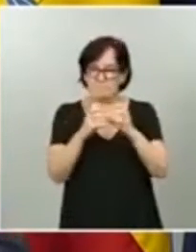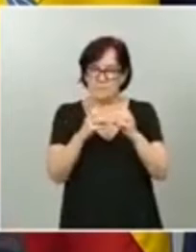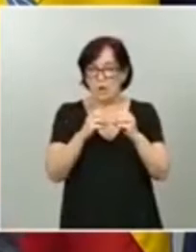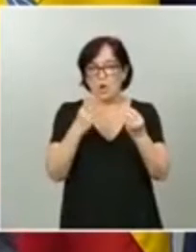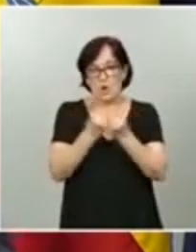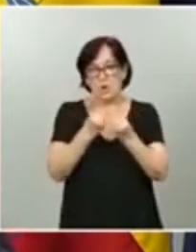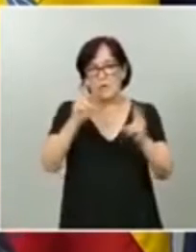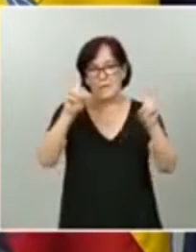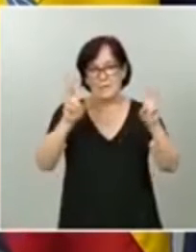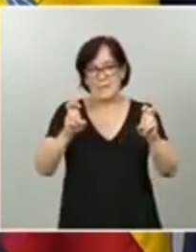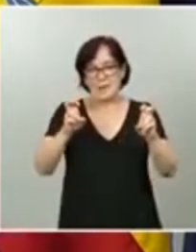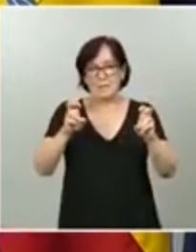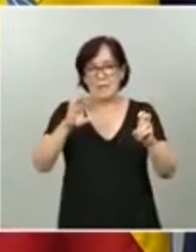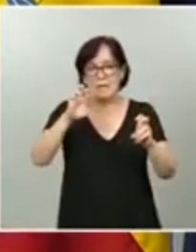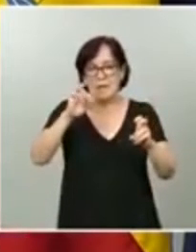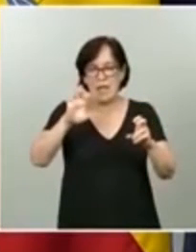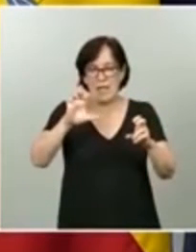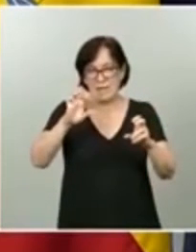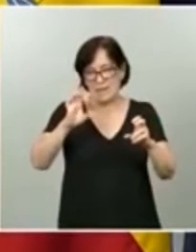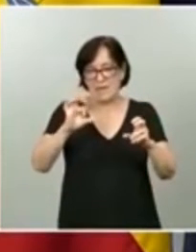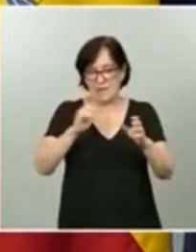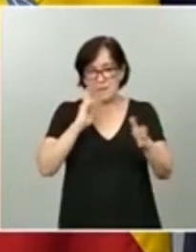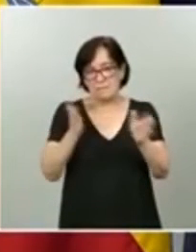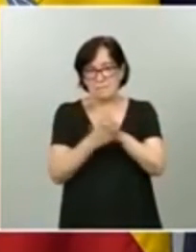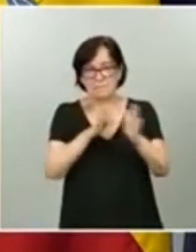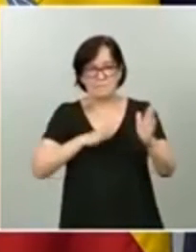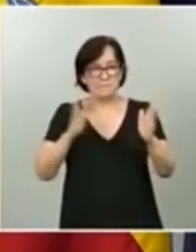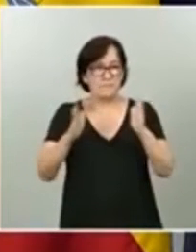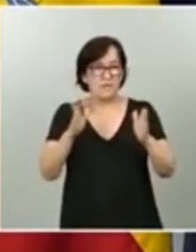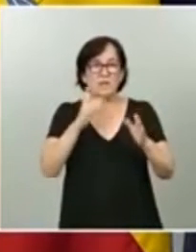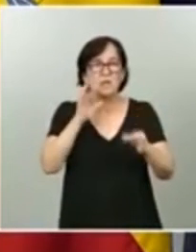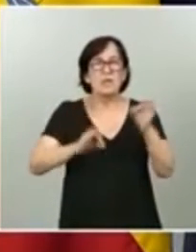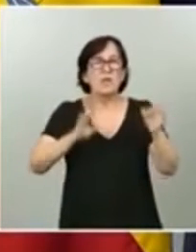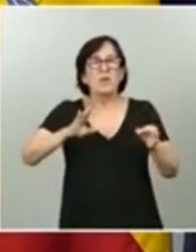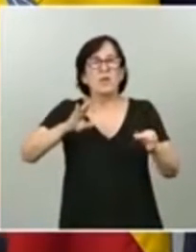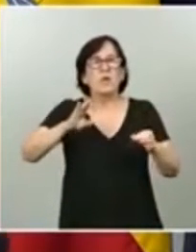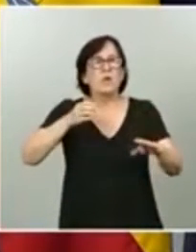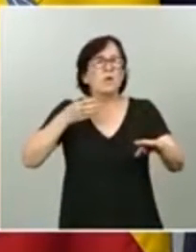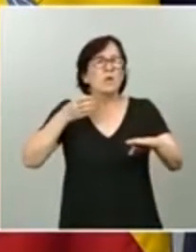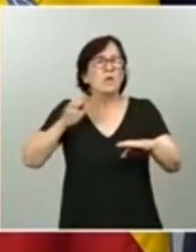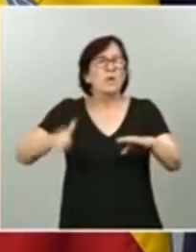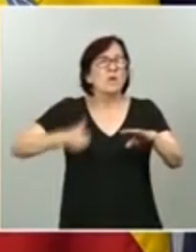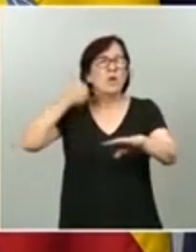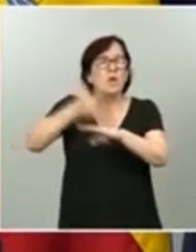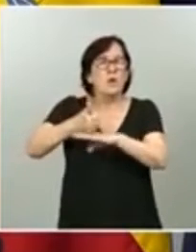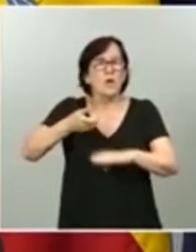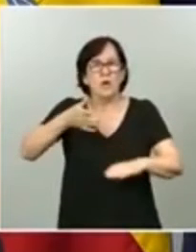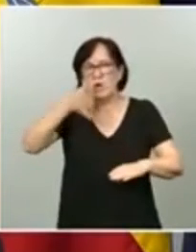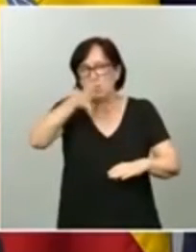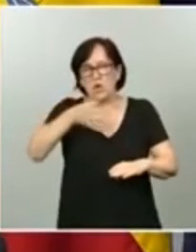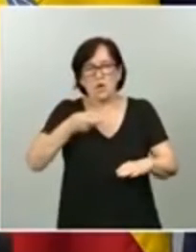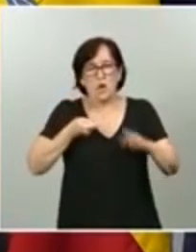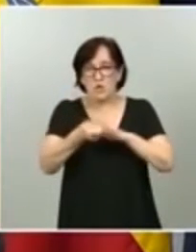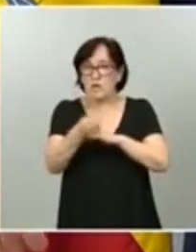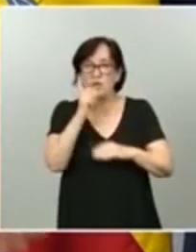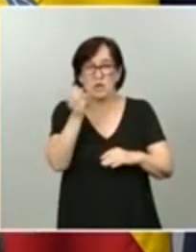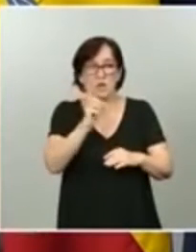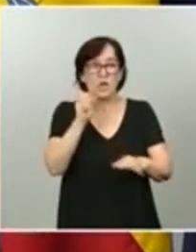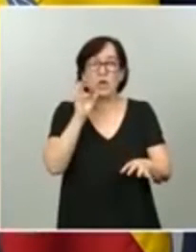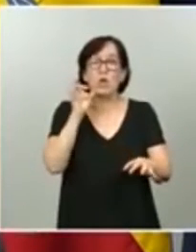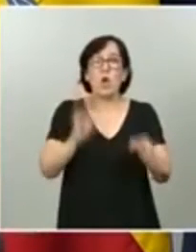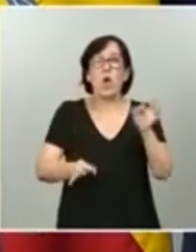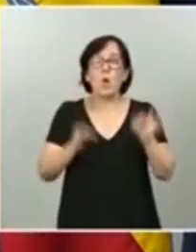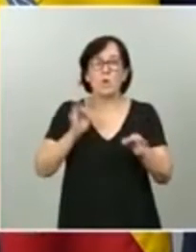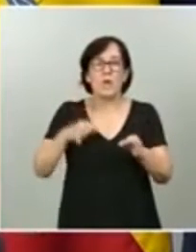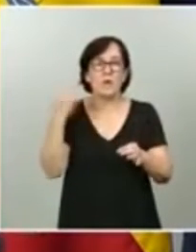tienen todo el desarrollo. ¿Por qué no entran los juzgados de lo contencioso en este primer momento? Porque, como les decía, los juzgados de lo contencioso tienen que